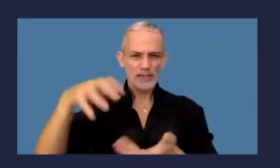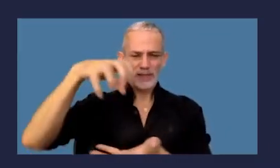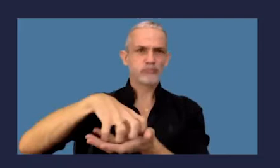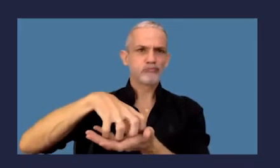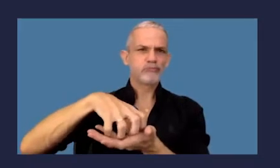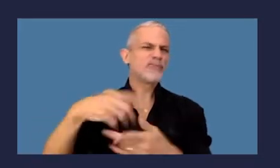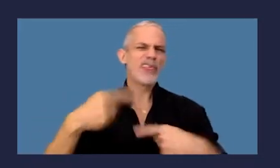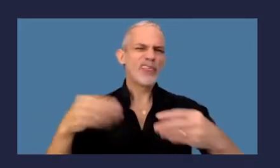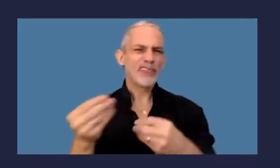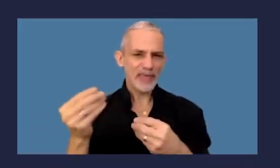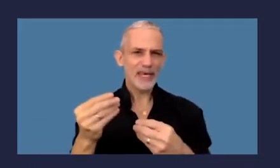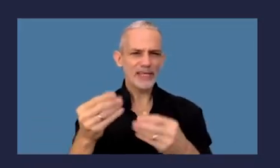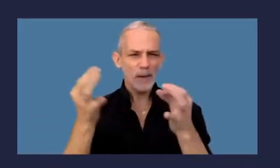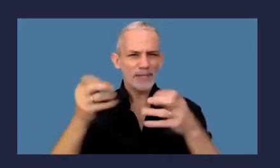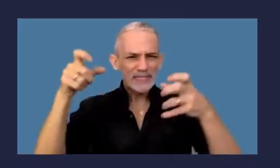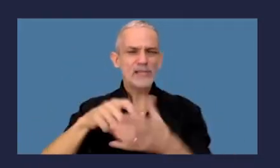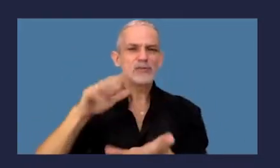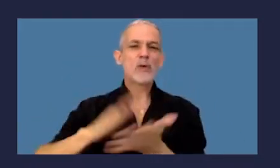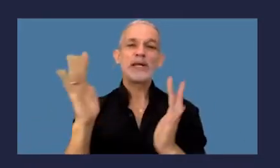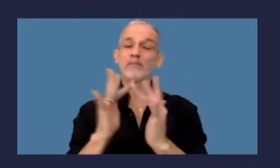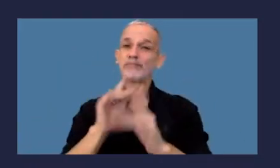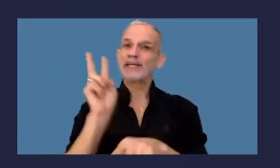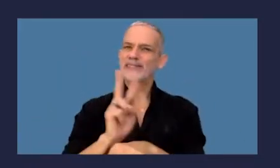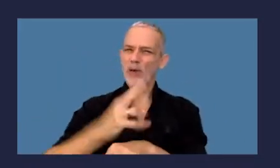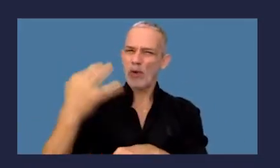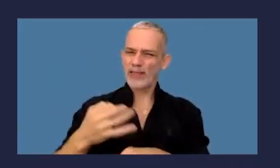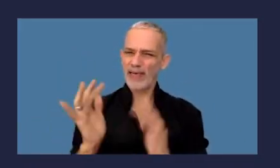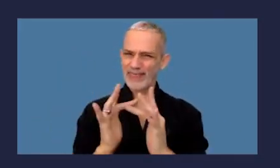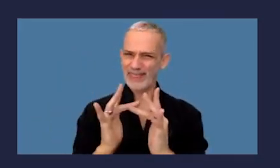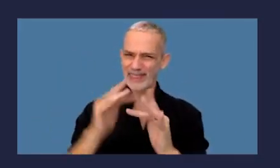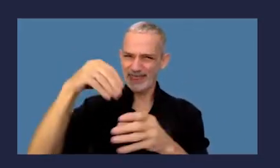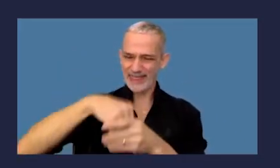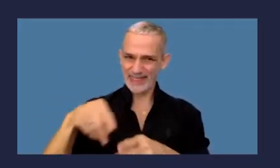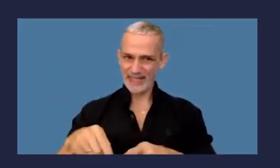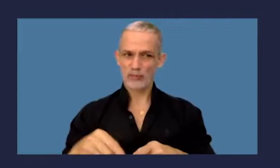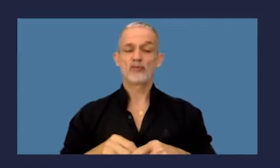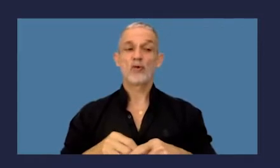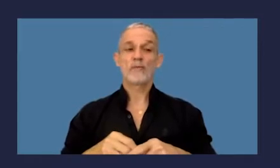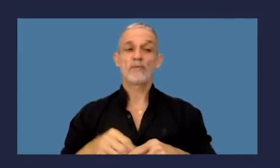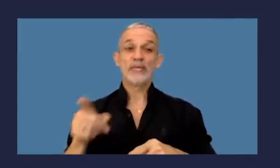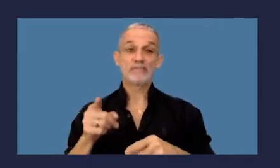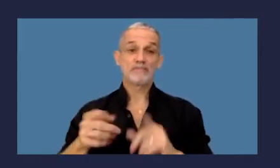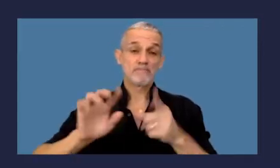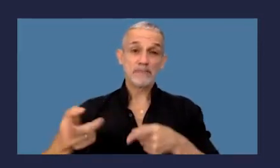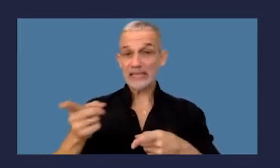firma especializada en ciberseguridad, también es